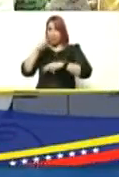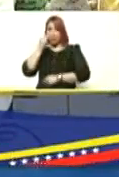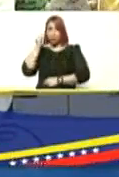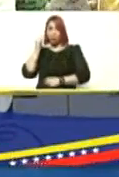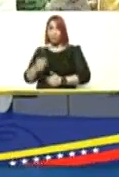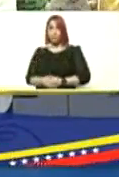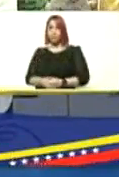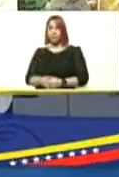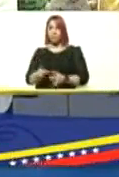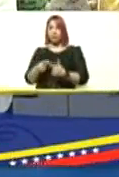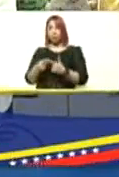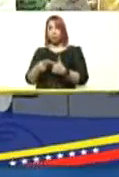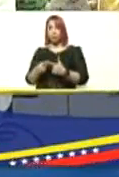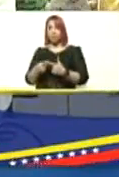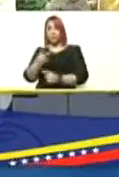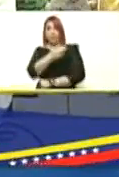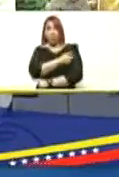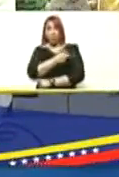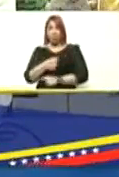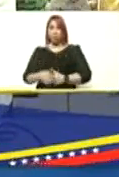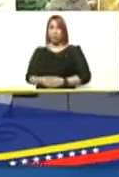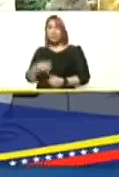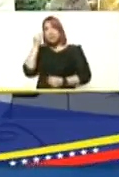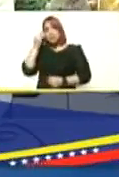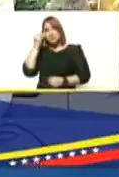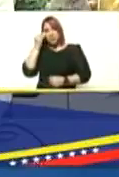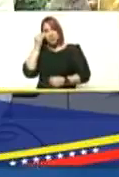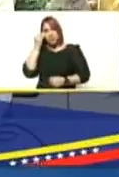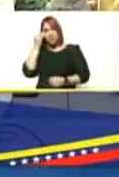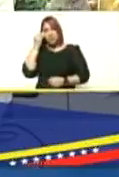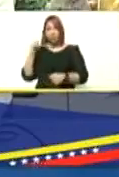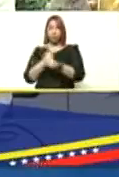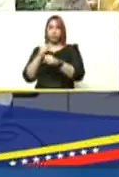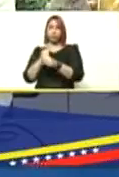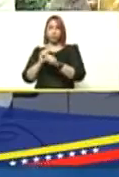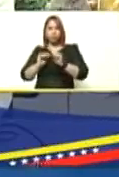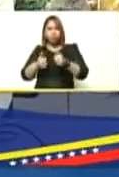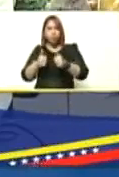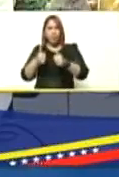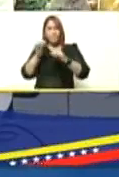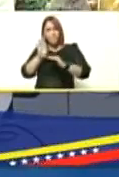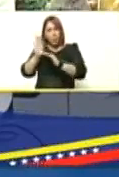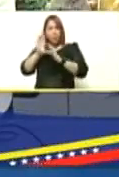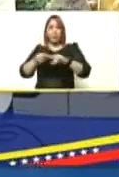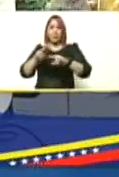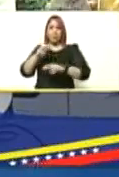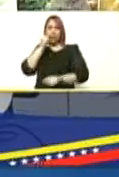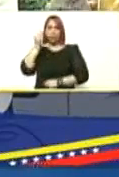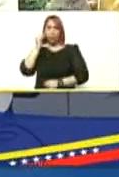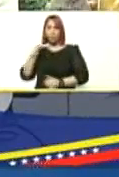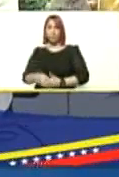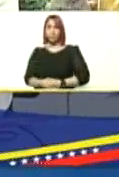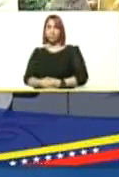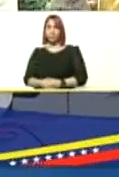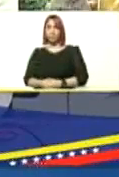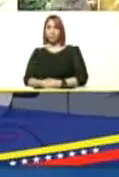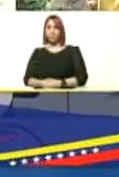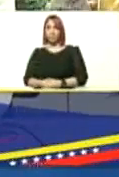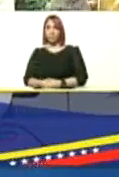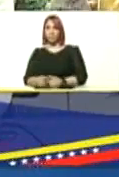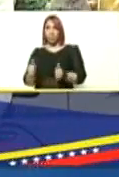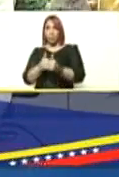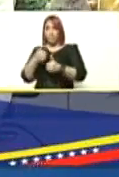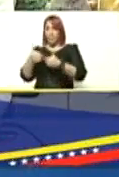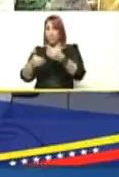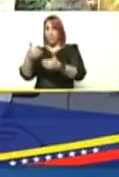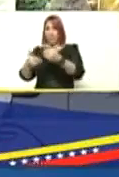las niñas y por eso las vacunas se piensan y se trabajan inicialmente para proteger a niños y niñas y con el paso del